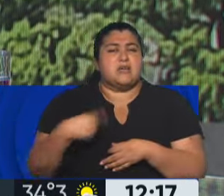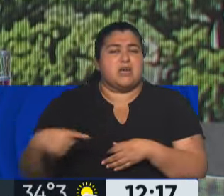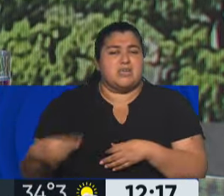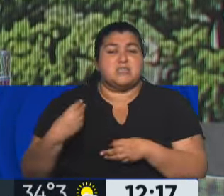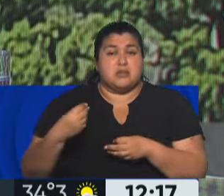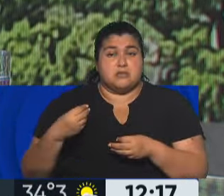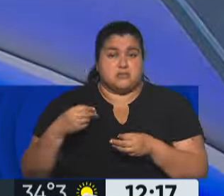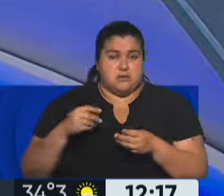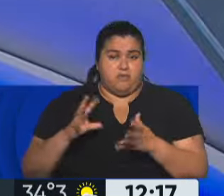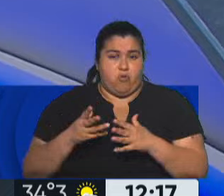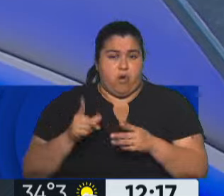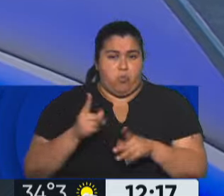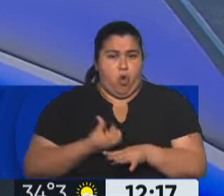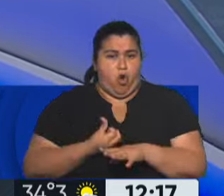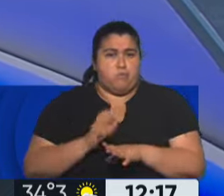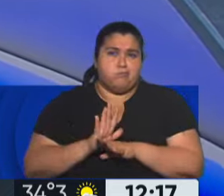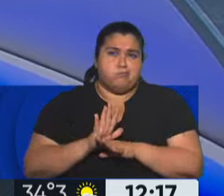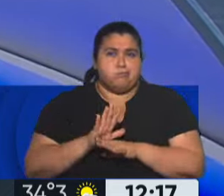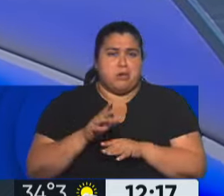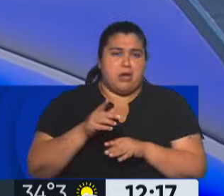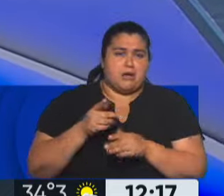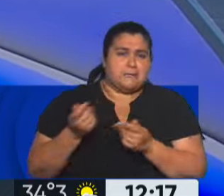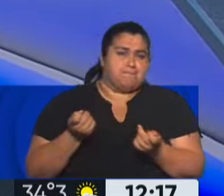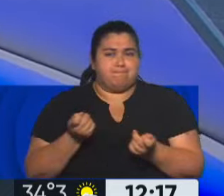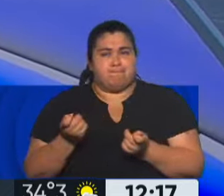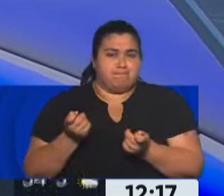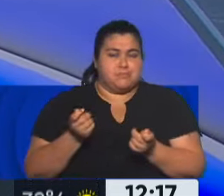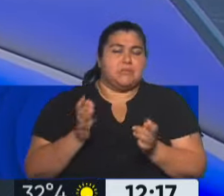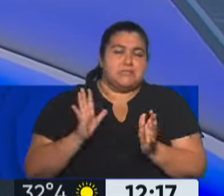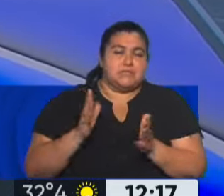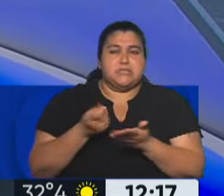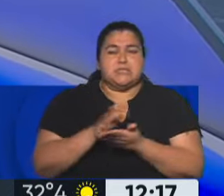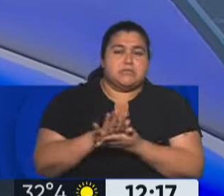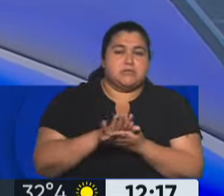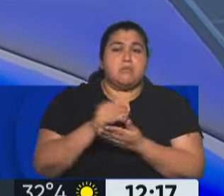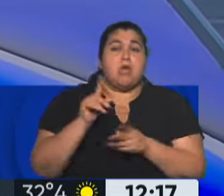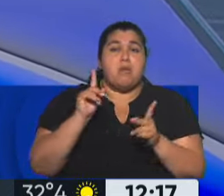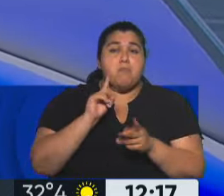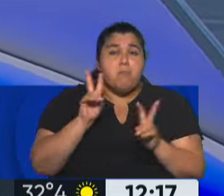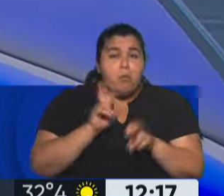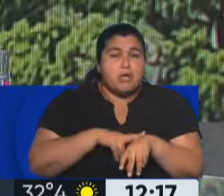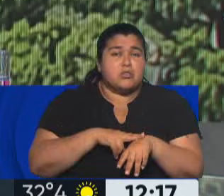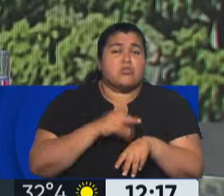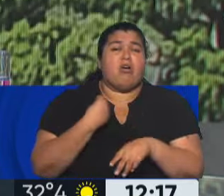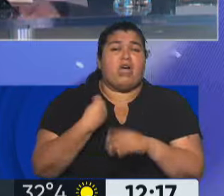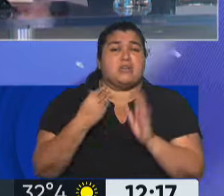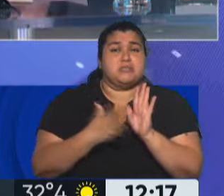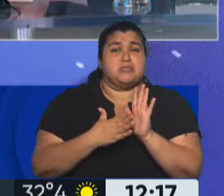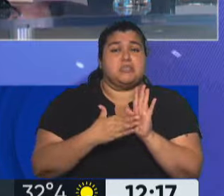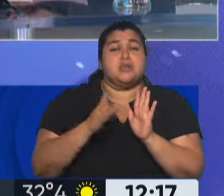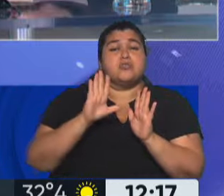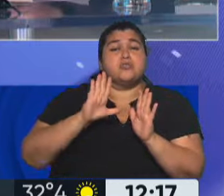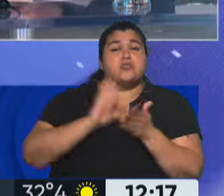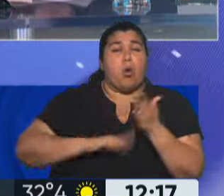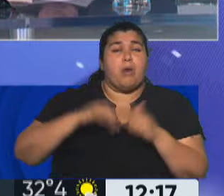fino, muy cerca, que no se sabía si llegaba o no. ¿Cuál es el cambio fundamental a la hora de hablar de los decretos que propone la oposición? Bueno, el